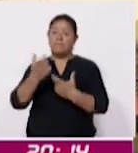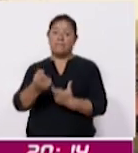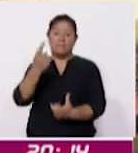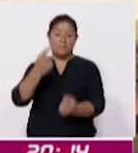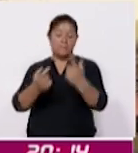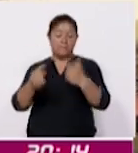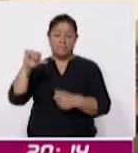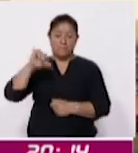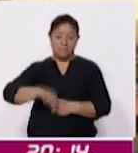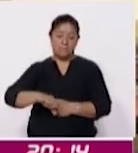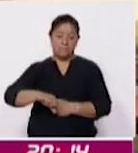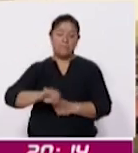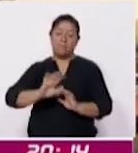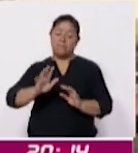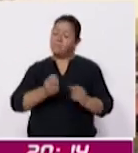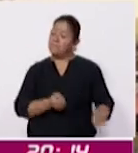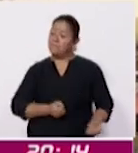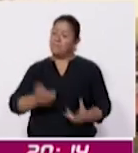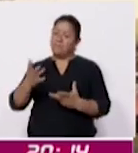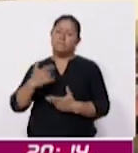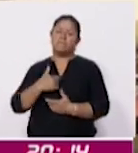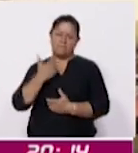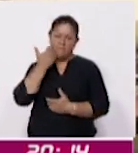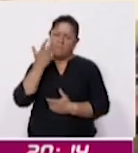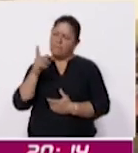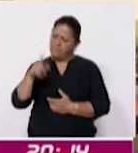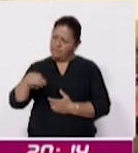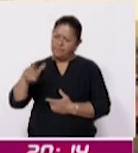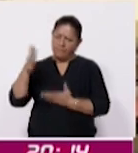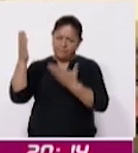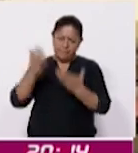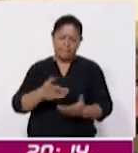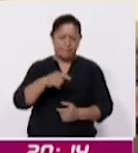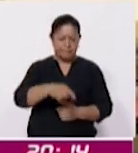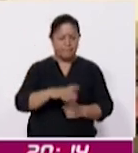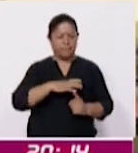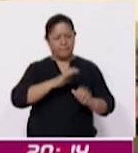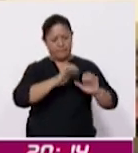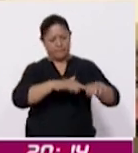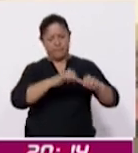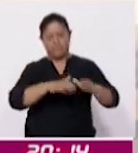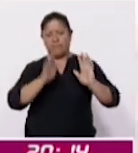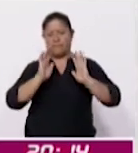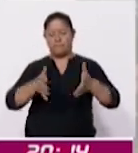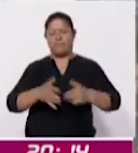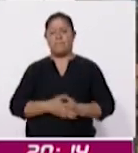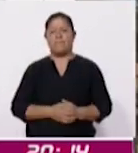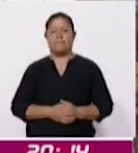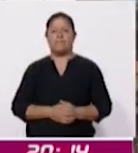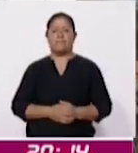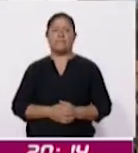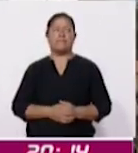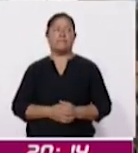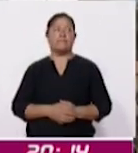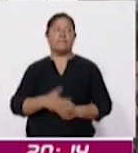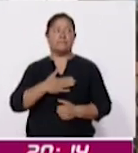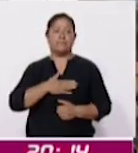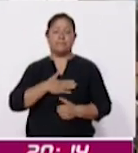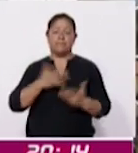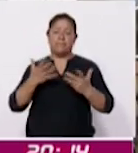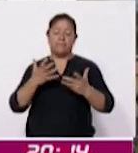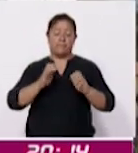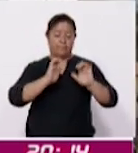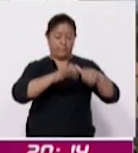preferimos dar ese espacio, esa oportunidad para que se pudiera concretar este servicio. Nosotros organizamos la